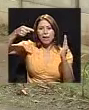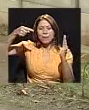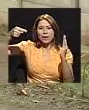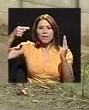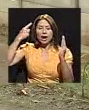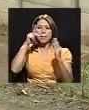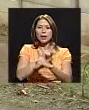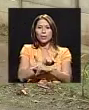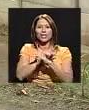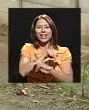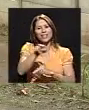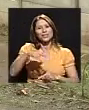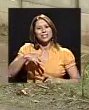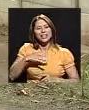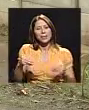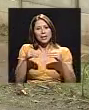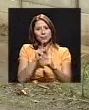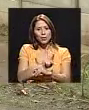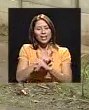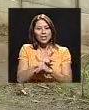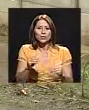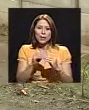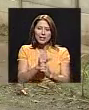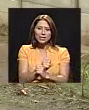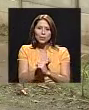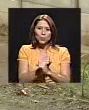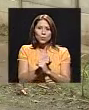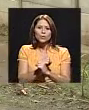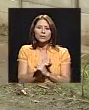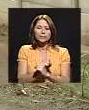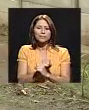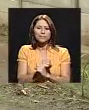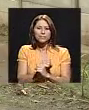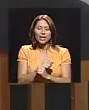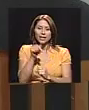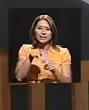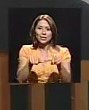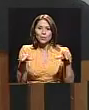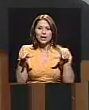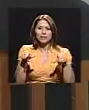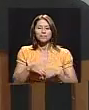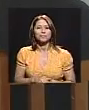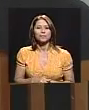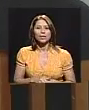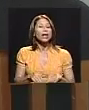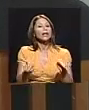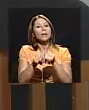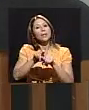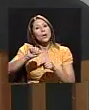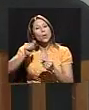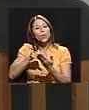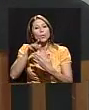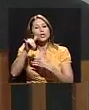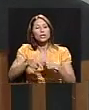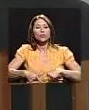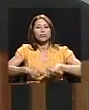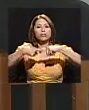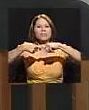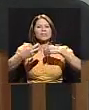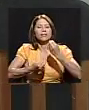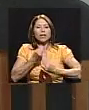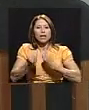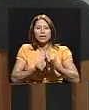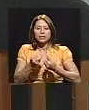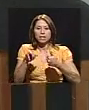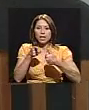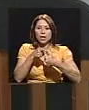supuesto, que se sienten mucho más protegidos, están más seguros en este lugar. Otro de los proyectos que tienen pendientes es el de combinar